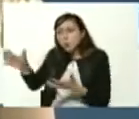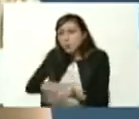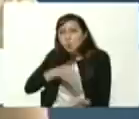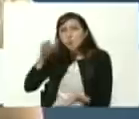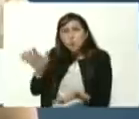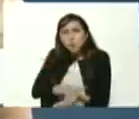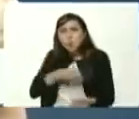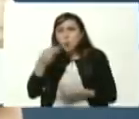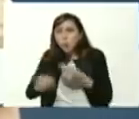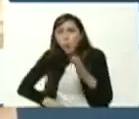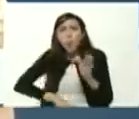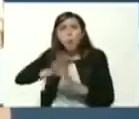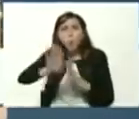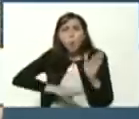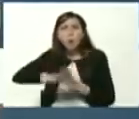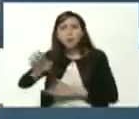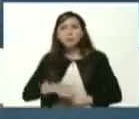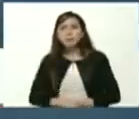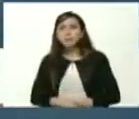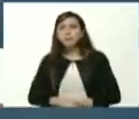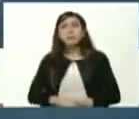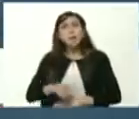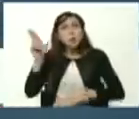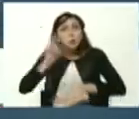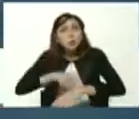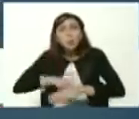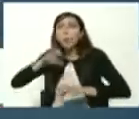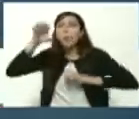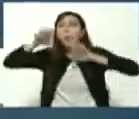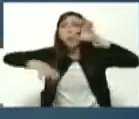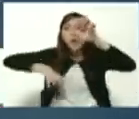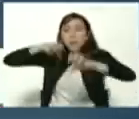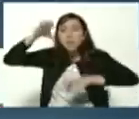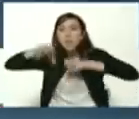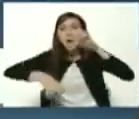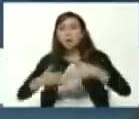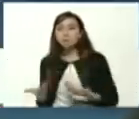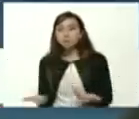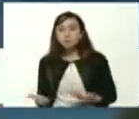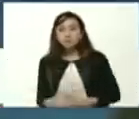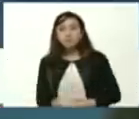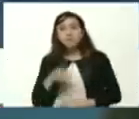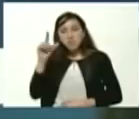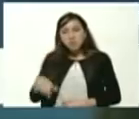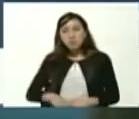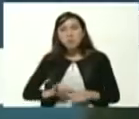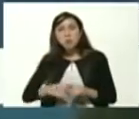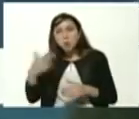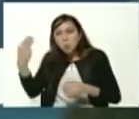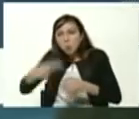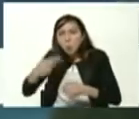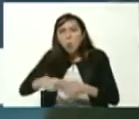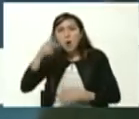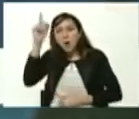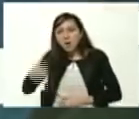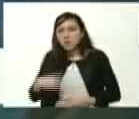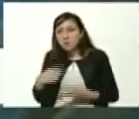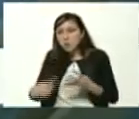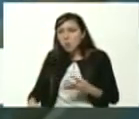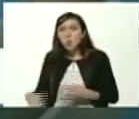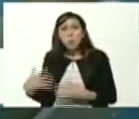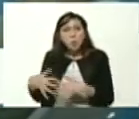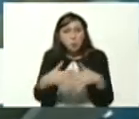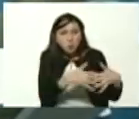la producción veterinario abriendo graduado ingeniero petrolero de refinación